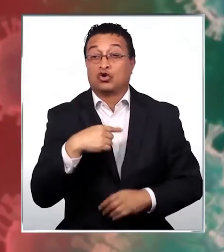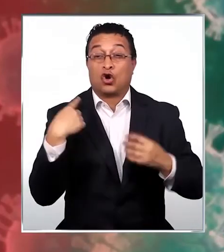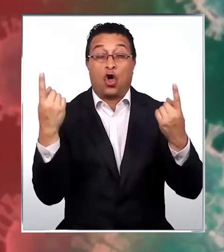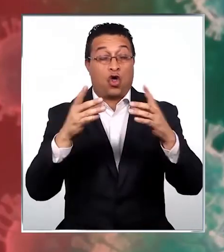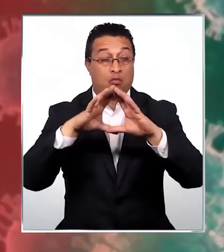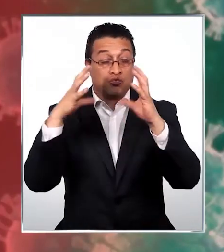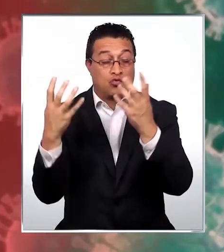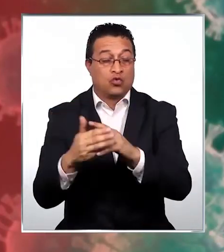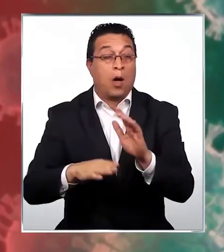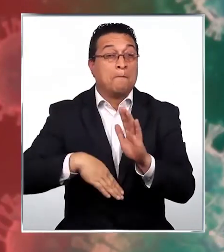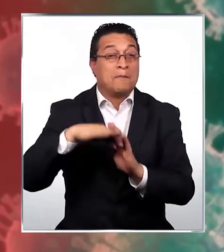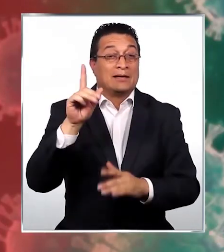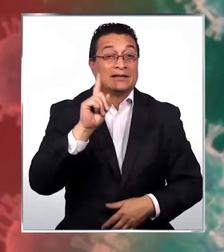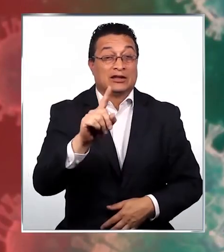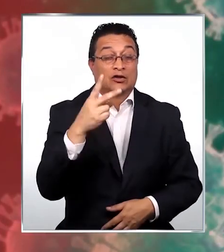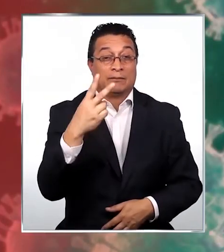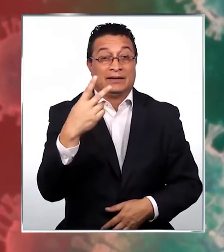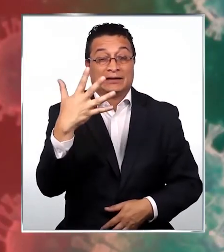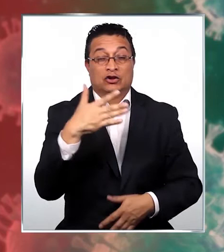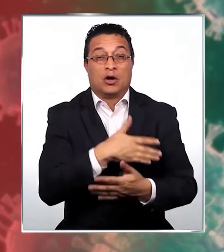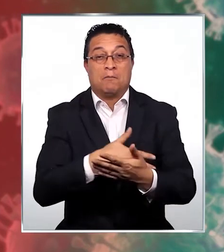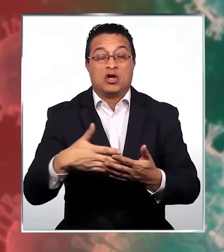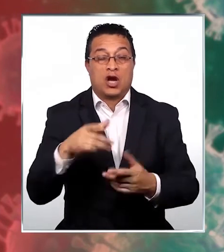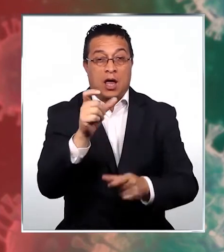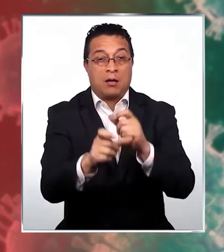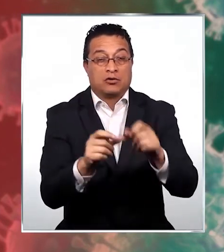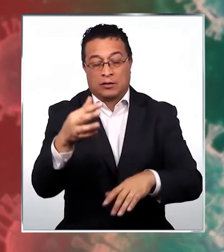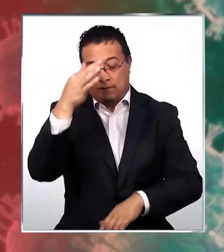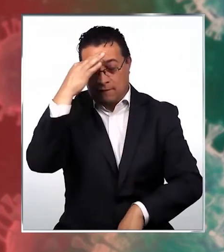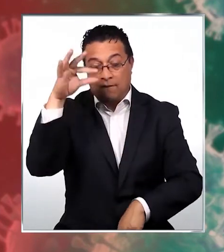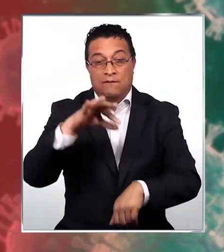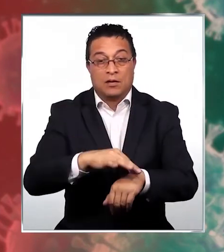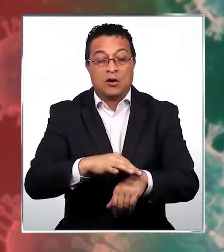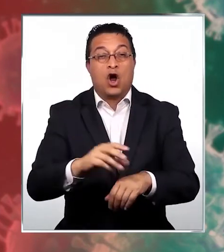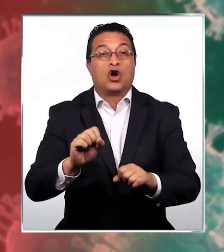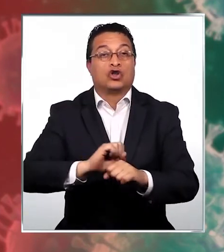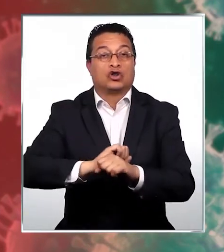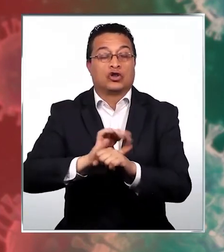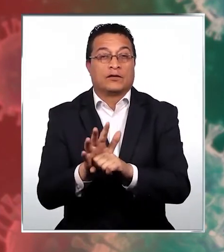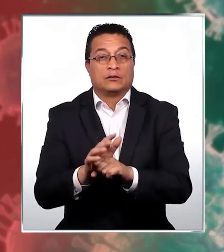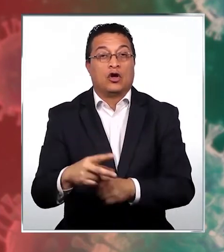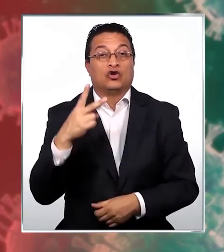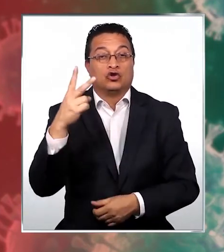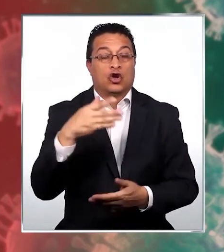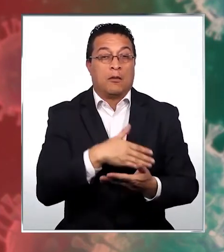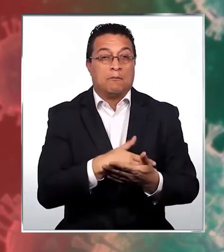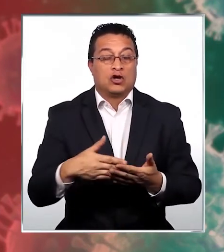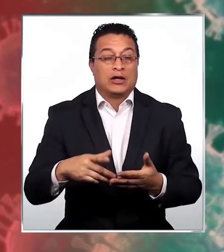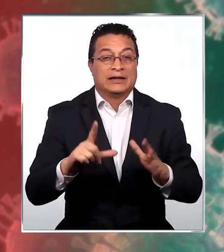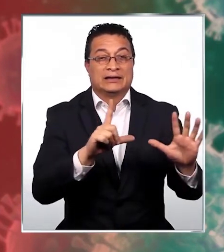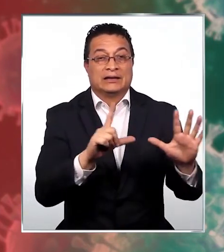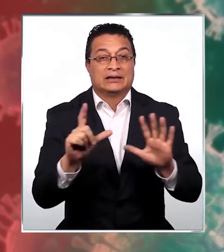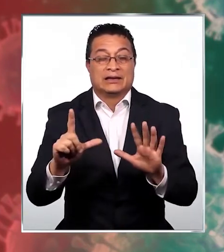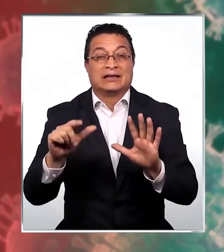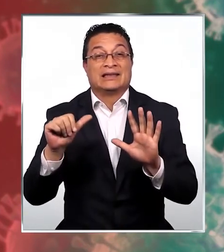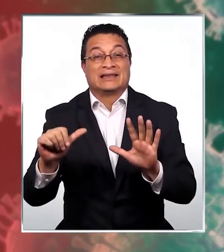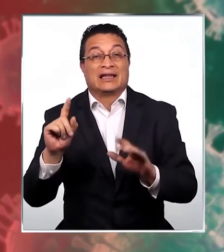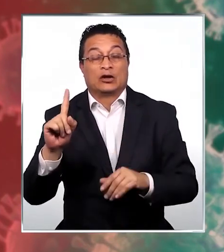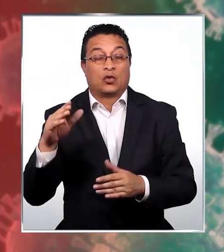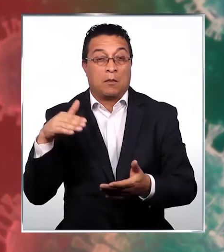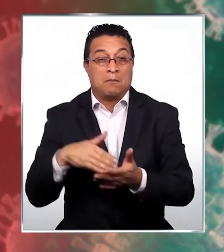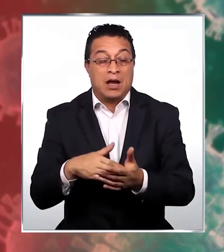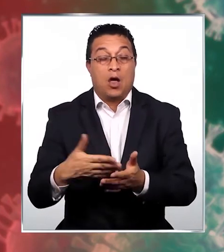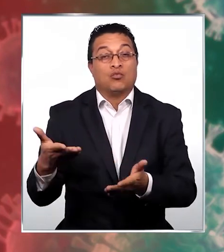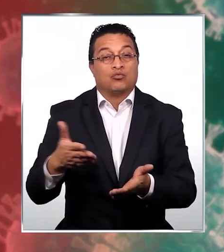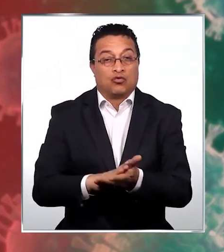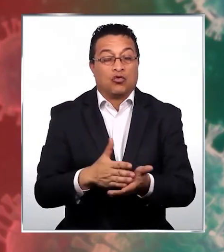todo el mundo, más de 125 millones de personas han enfermado de COVID-19. 2.761.000